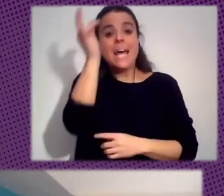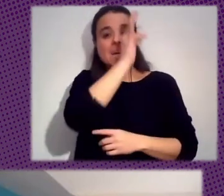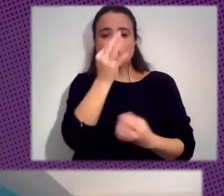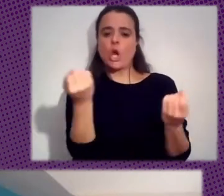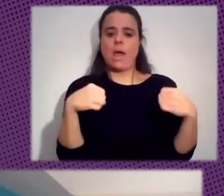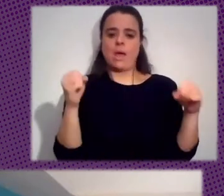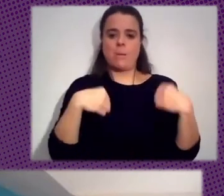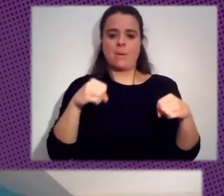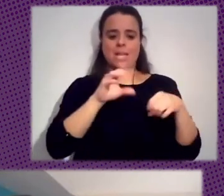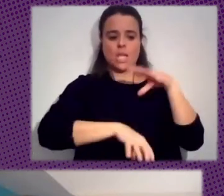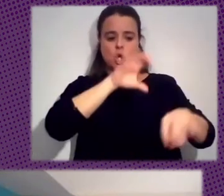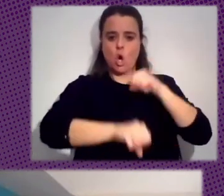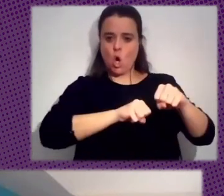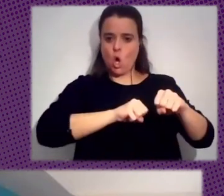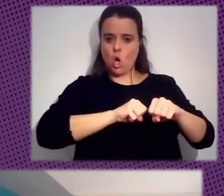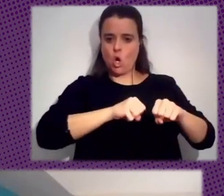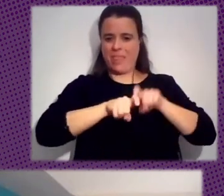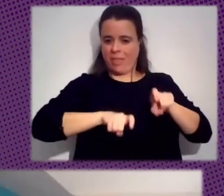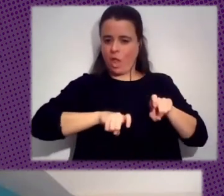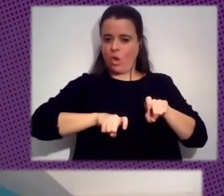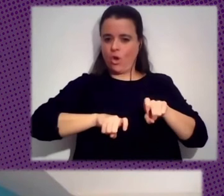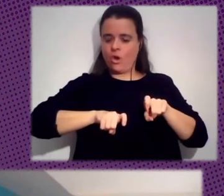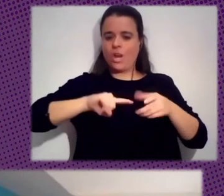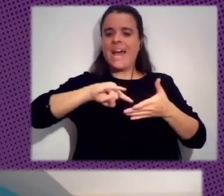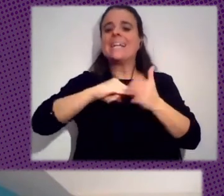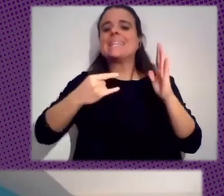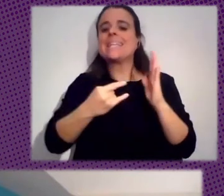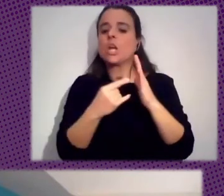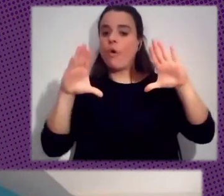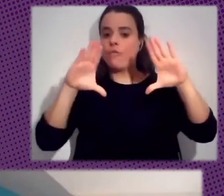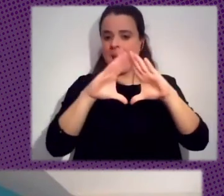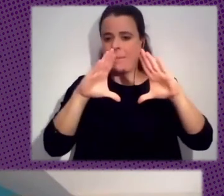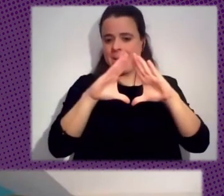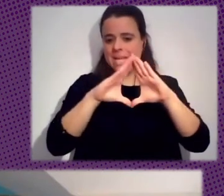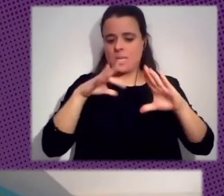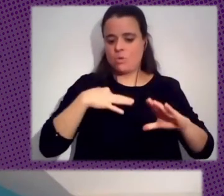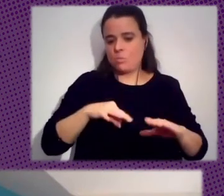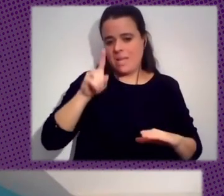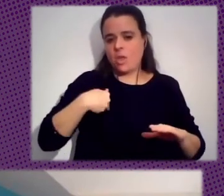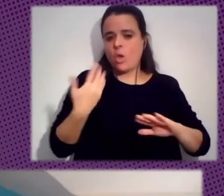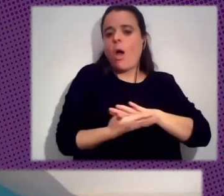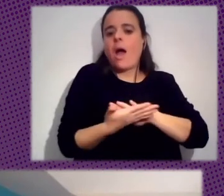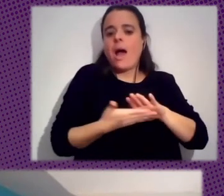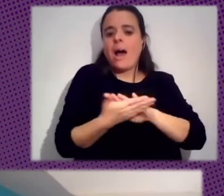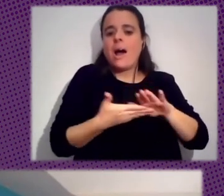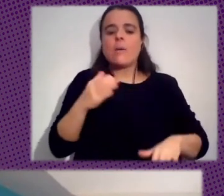La Descolonización Los Tecnofeminismos Tal vez Lo que yo Llamo Los Observatorios De Algoritmos